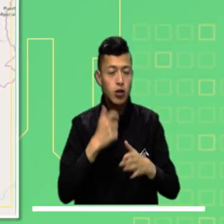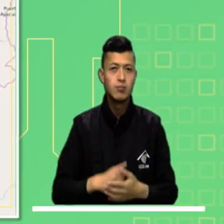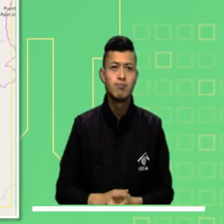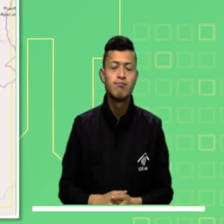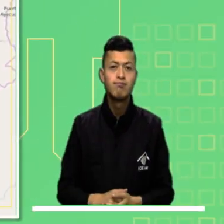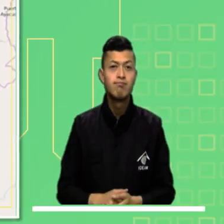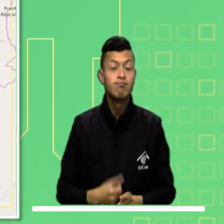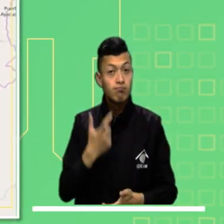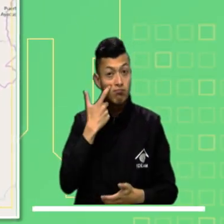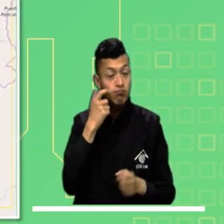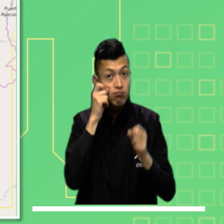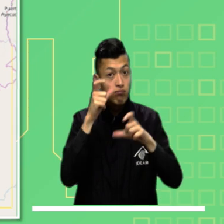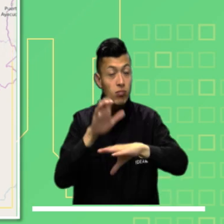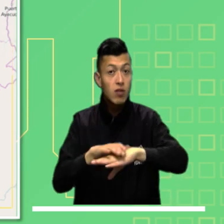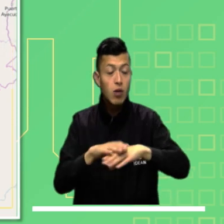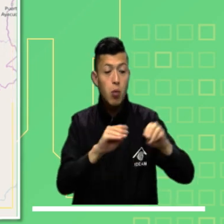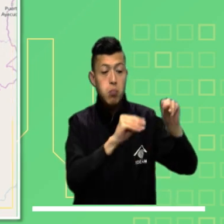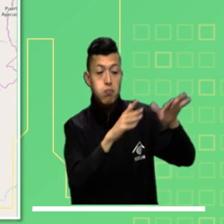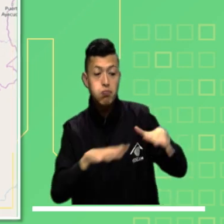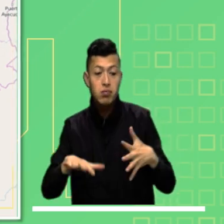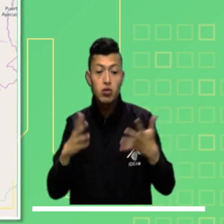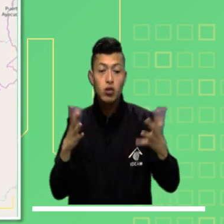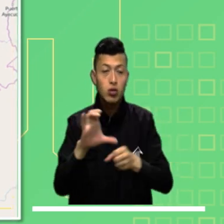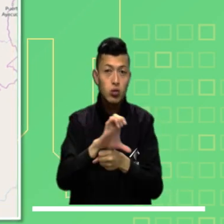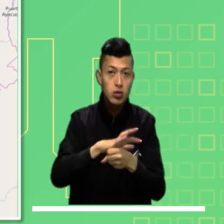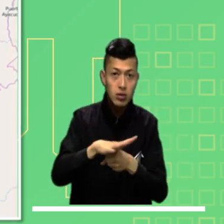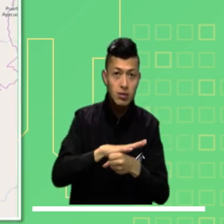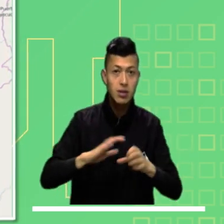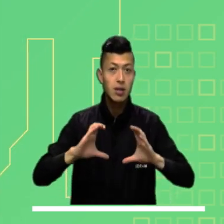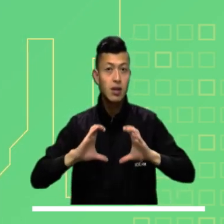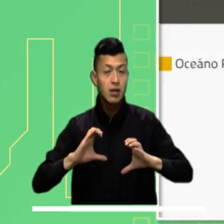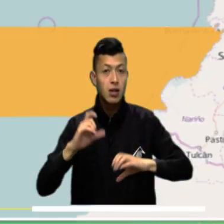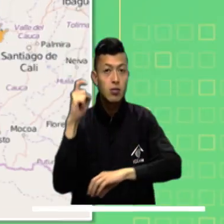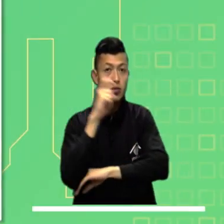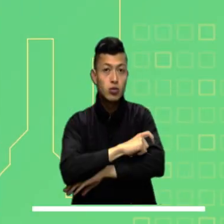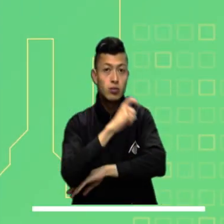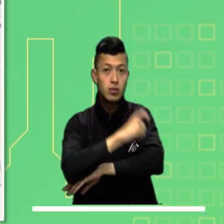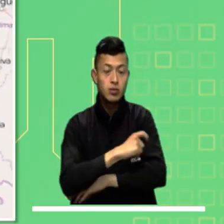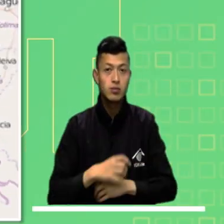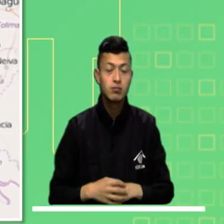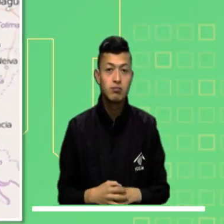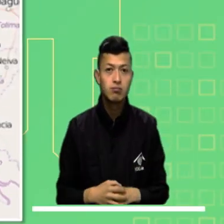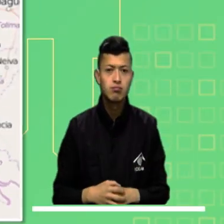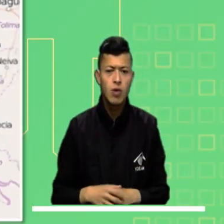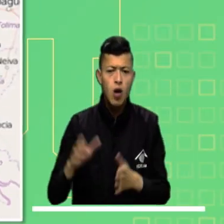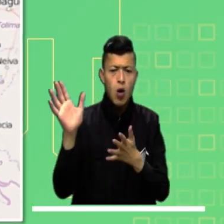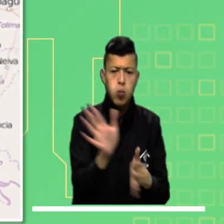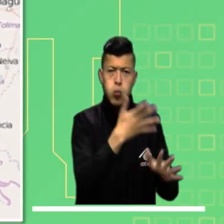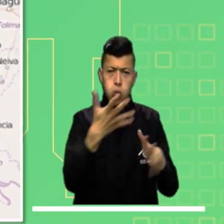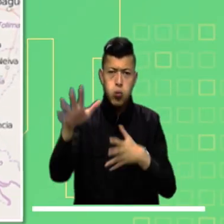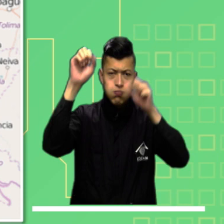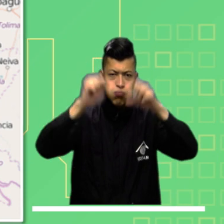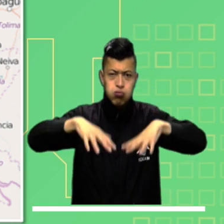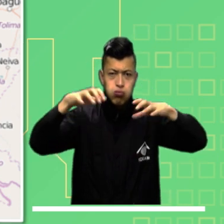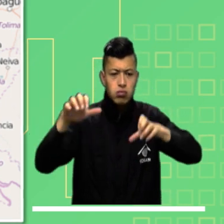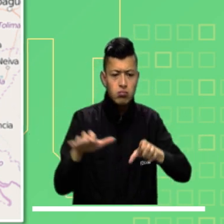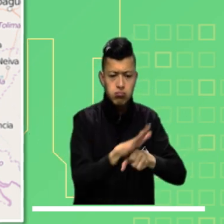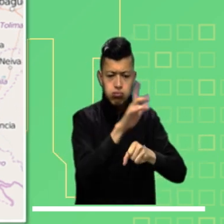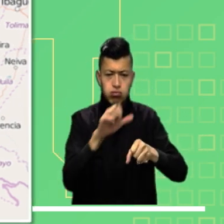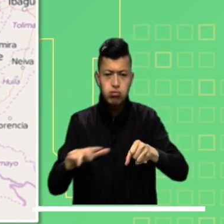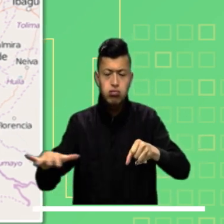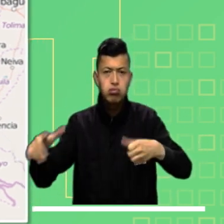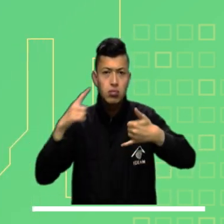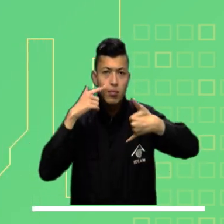Exalta la probabilidad de deslizamientos de tierra en Cundinamarca, Caquetá y Putumayo. Se prevé tiempo lluvioso y oleaje